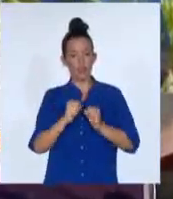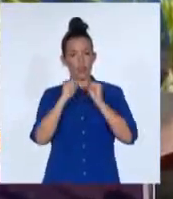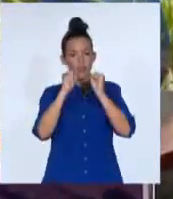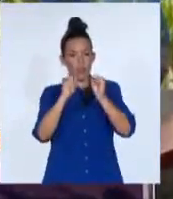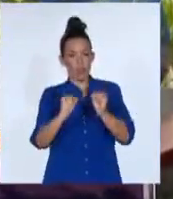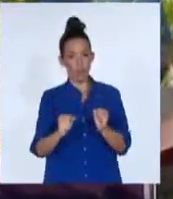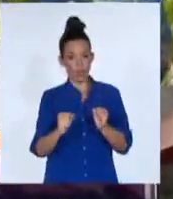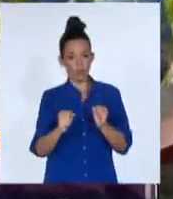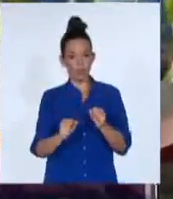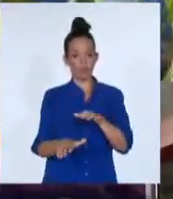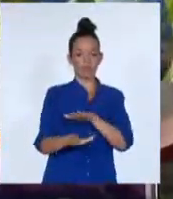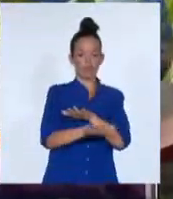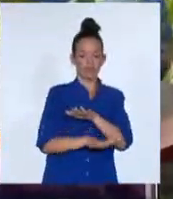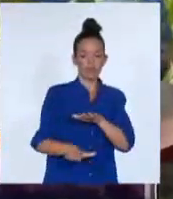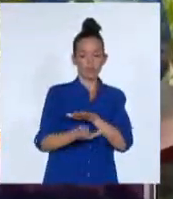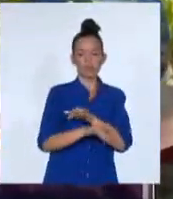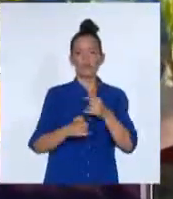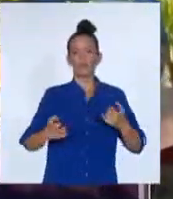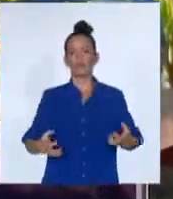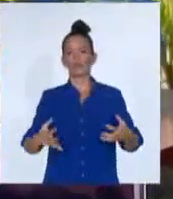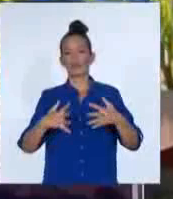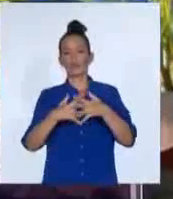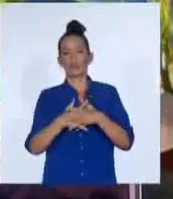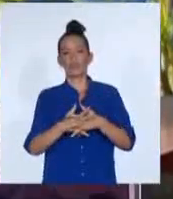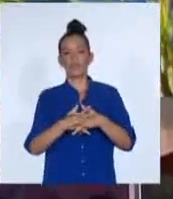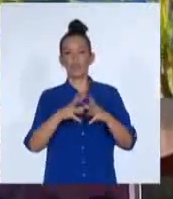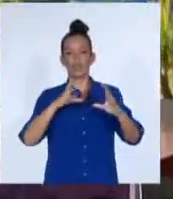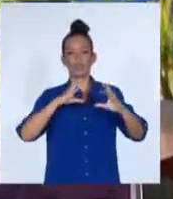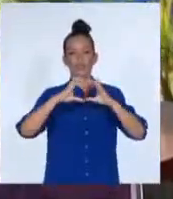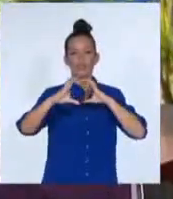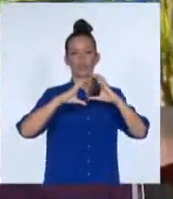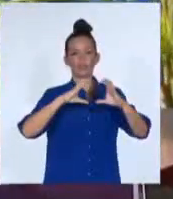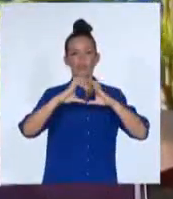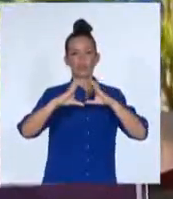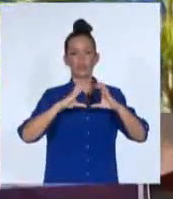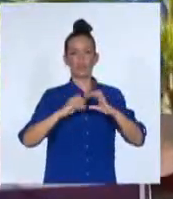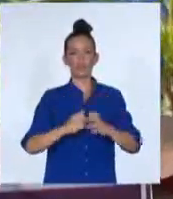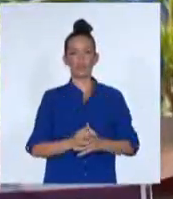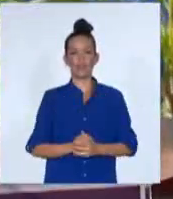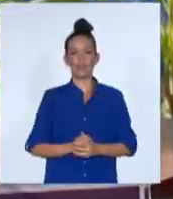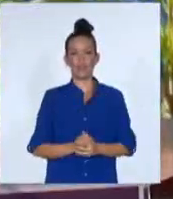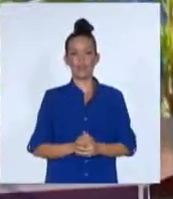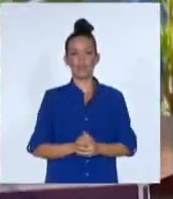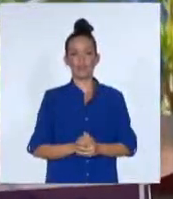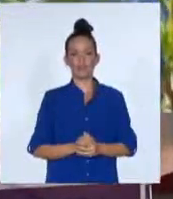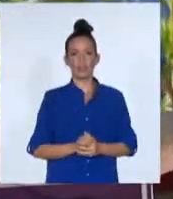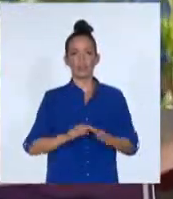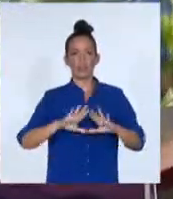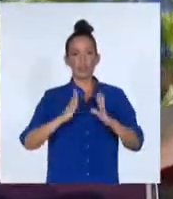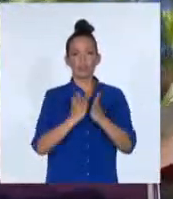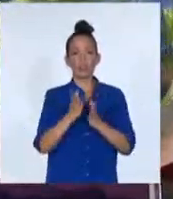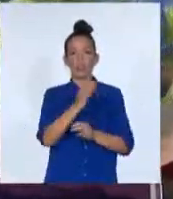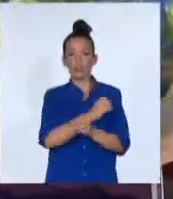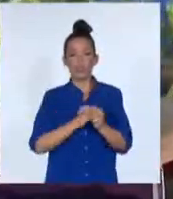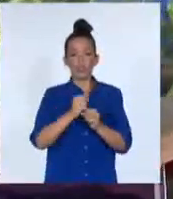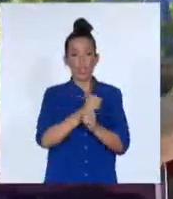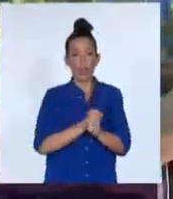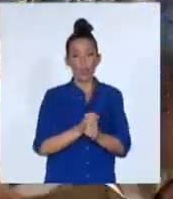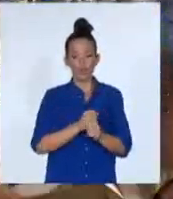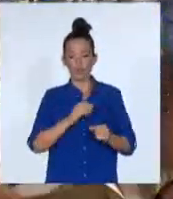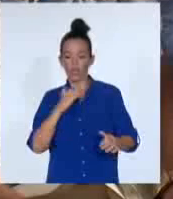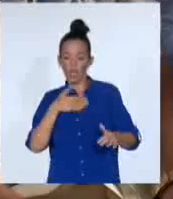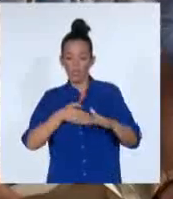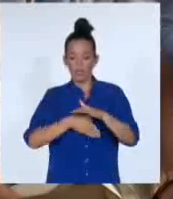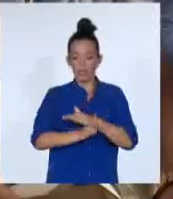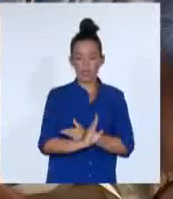de comunicaciones industrial y agroindustrial, deben y tienen que ser utilizados como plataforma para